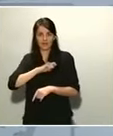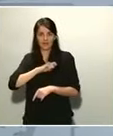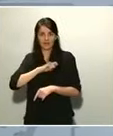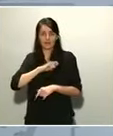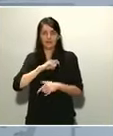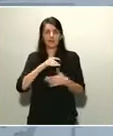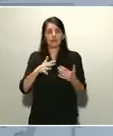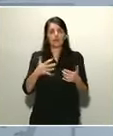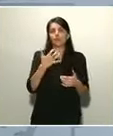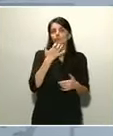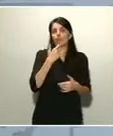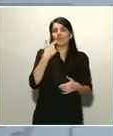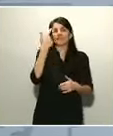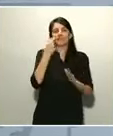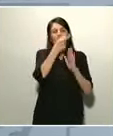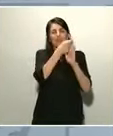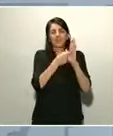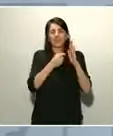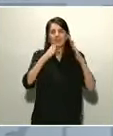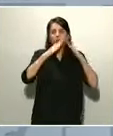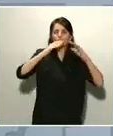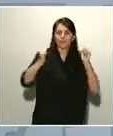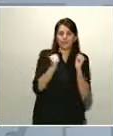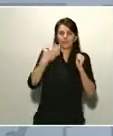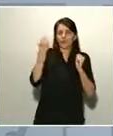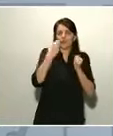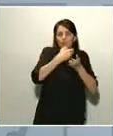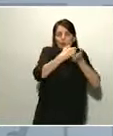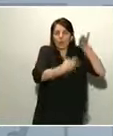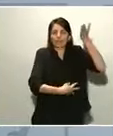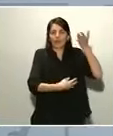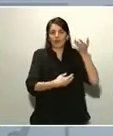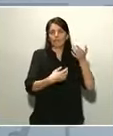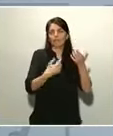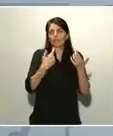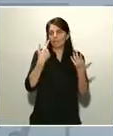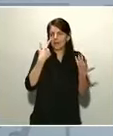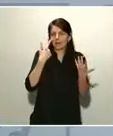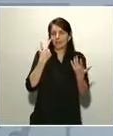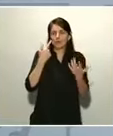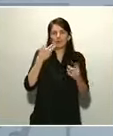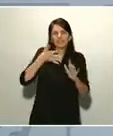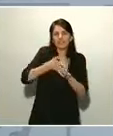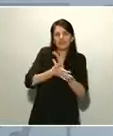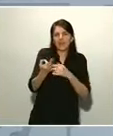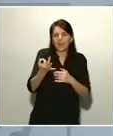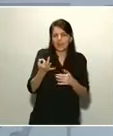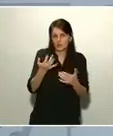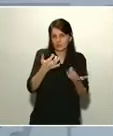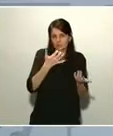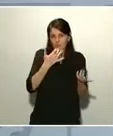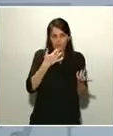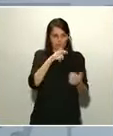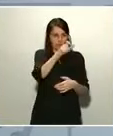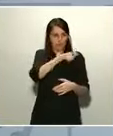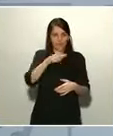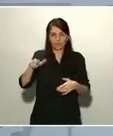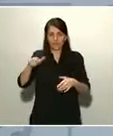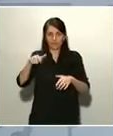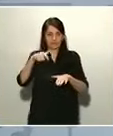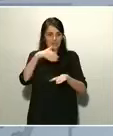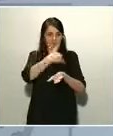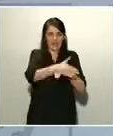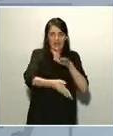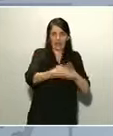medidas de confinamiento, ¿a qué se refiere? ¿Se refieren, por ejemplo, a prohibir que los ciudadanos puedan salir a la calle a comprar el pan? ¿Se